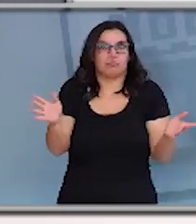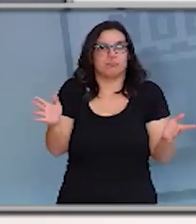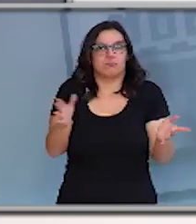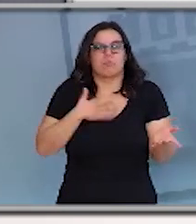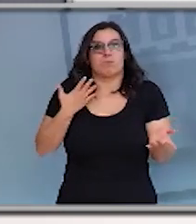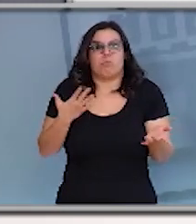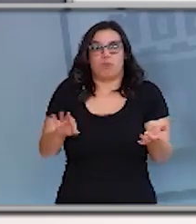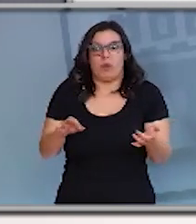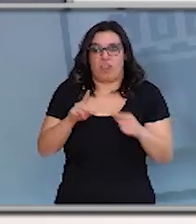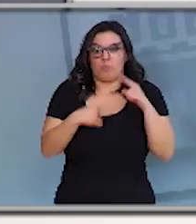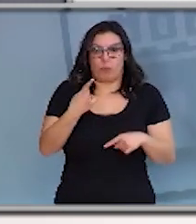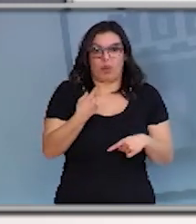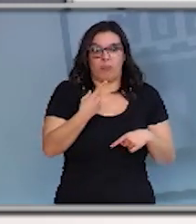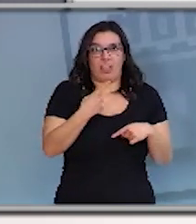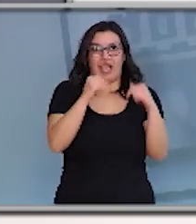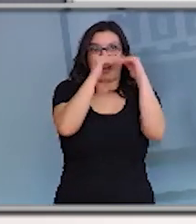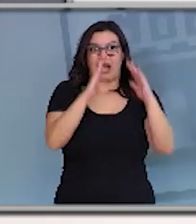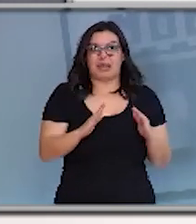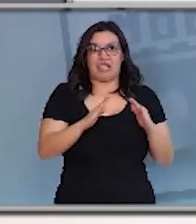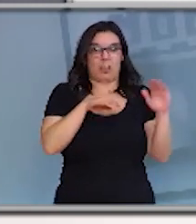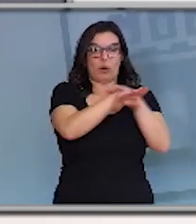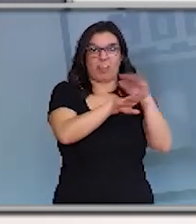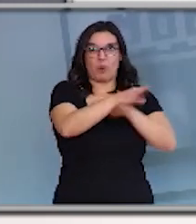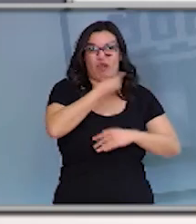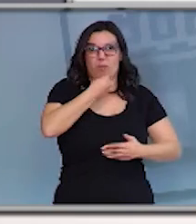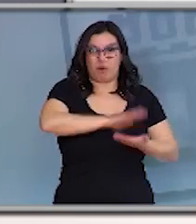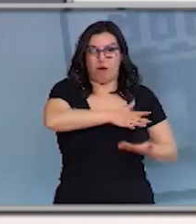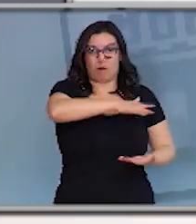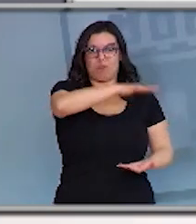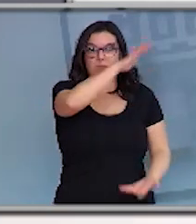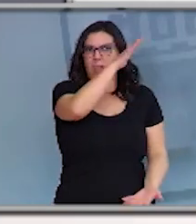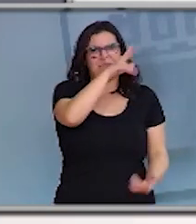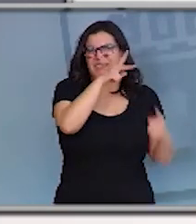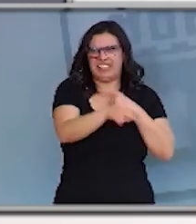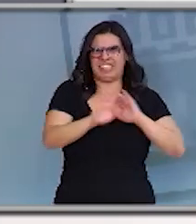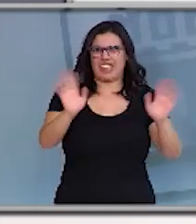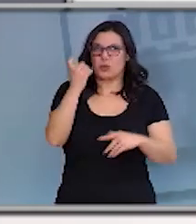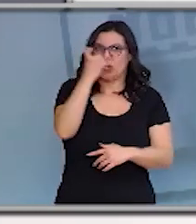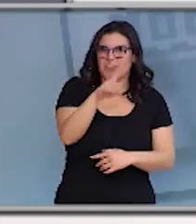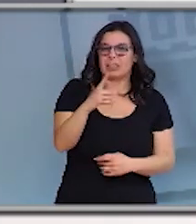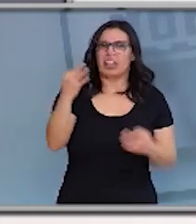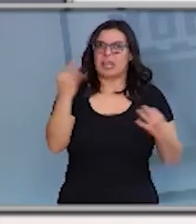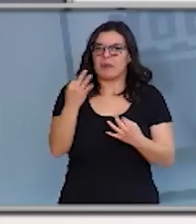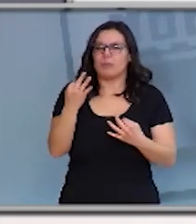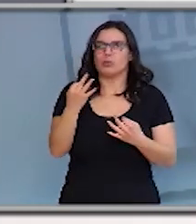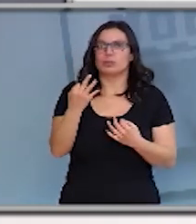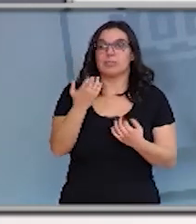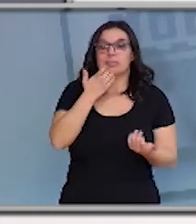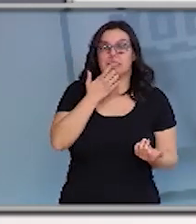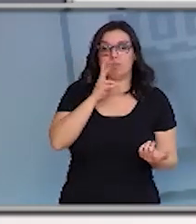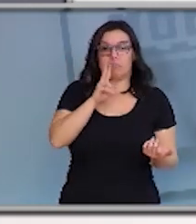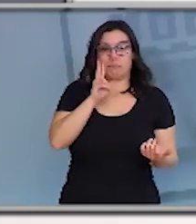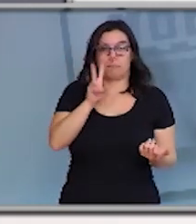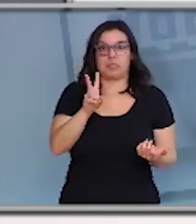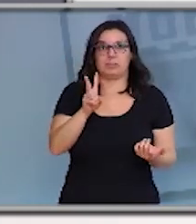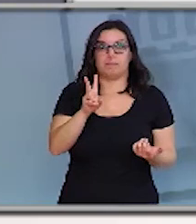moitos alimentos nosos domicilios. Iso se deve evitar. Tenemos que intentar se vemos que entramos